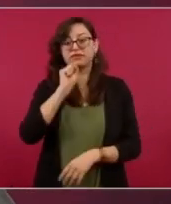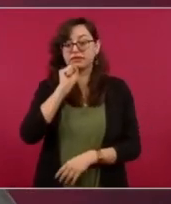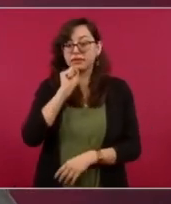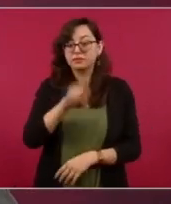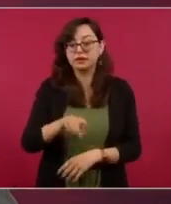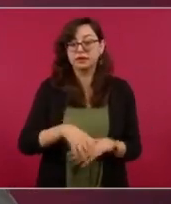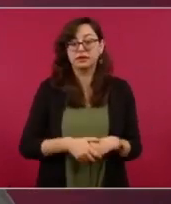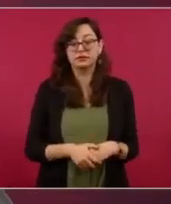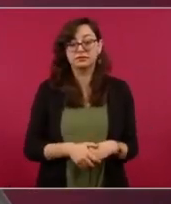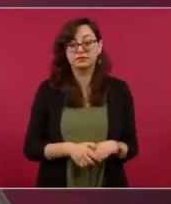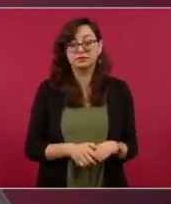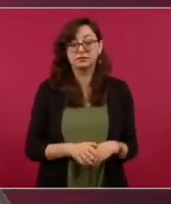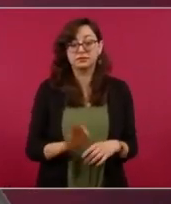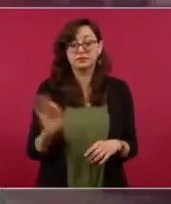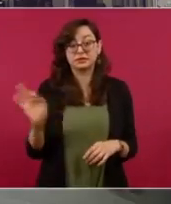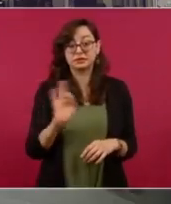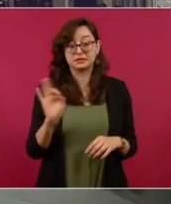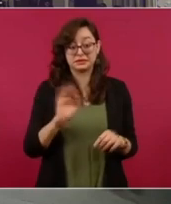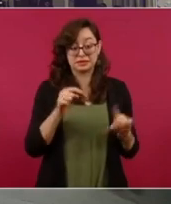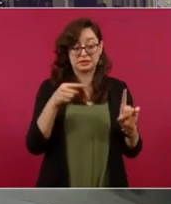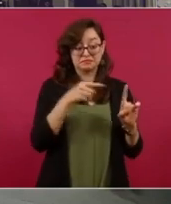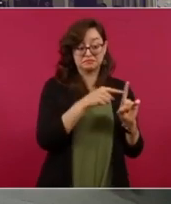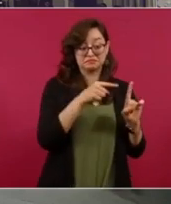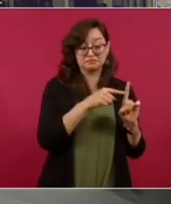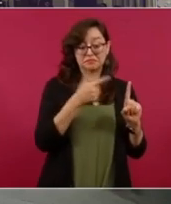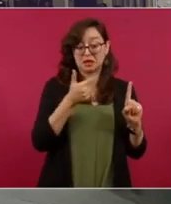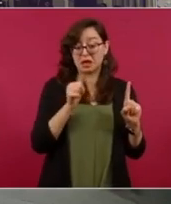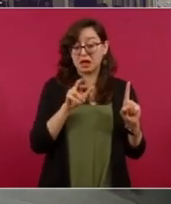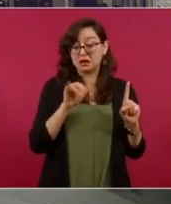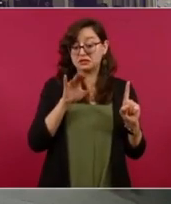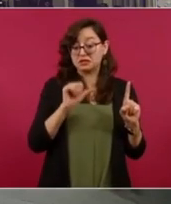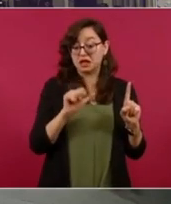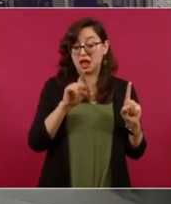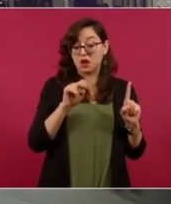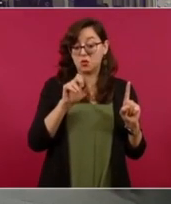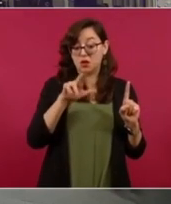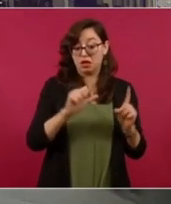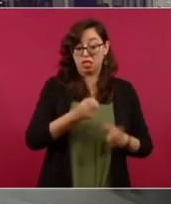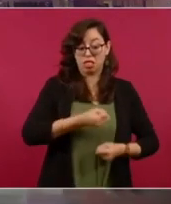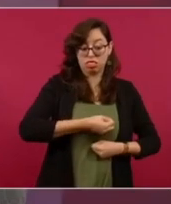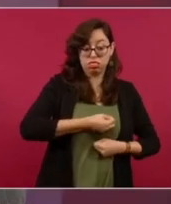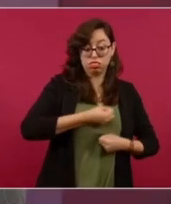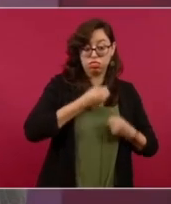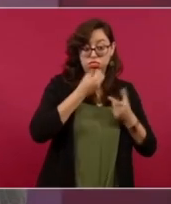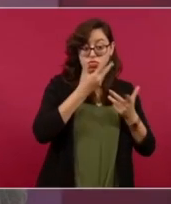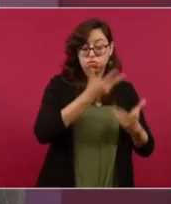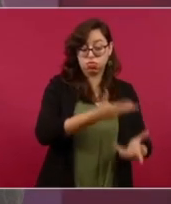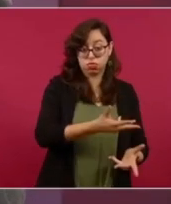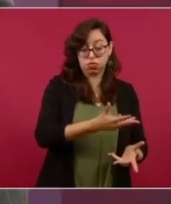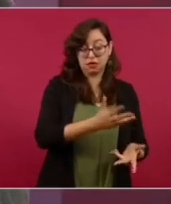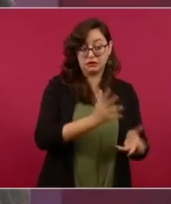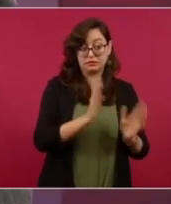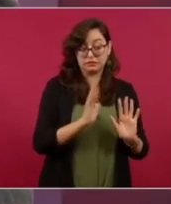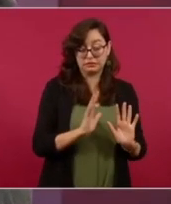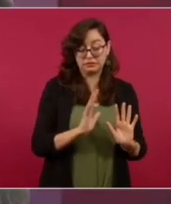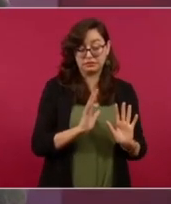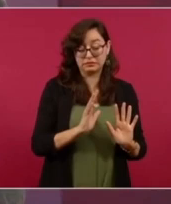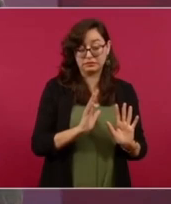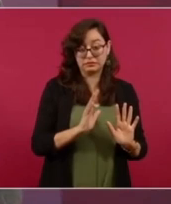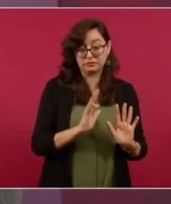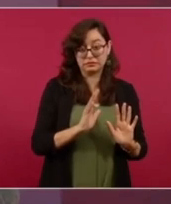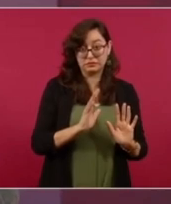lo haga, si es que toma esa decisión, él explique